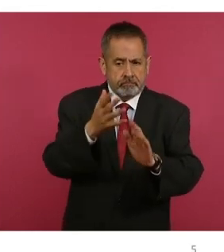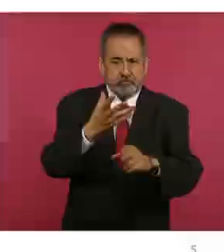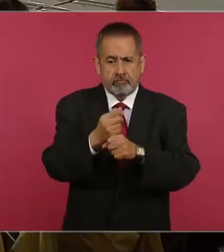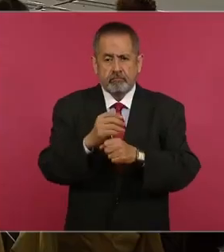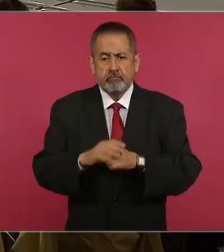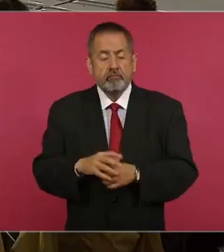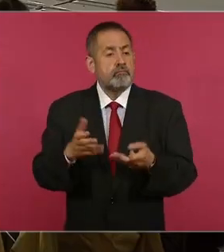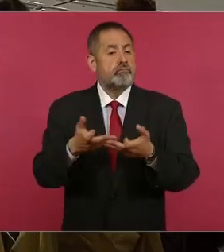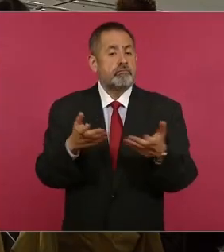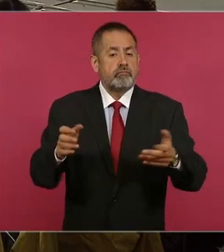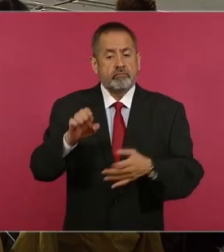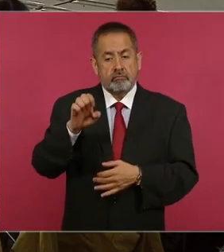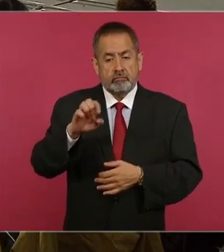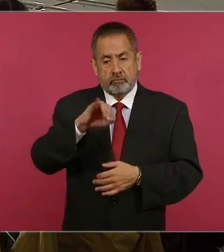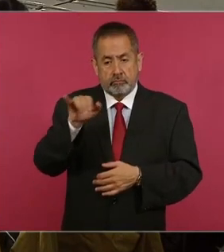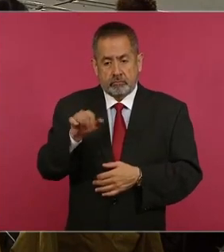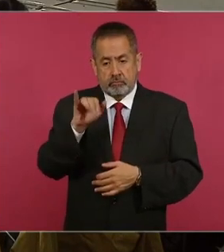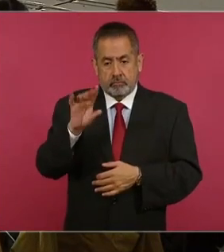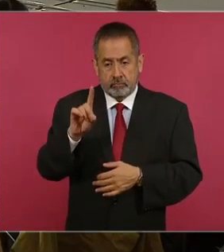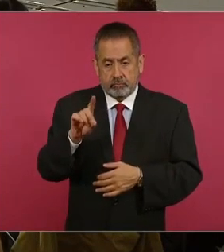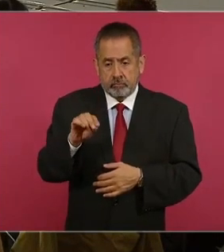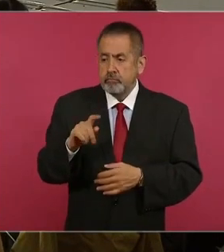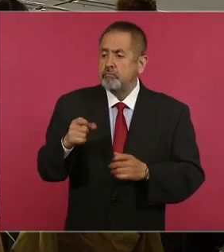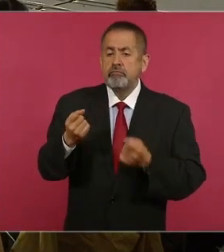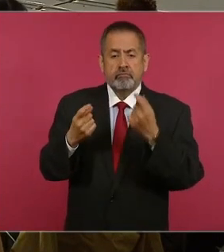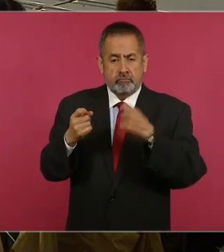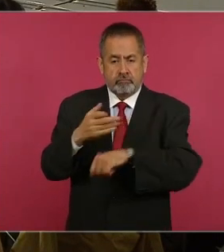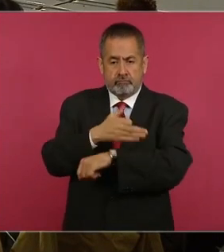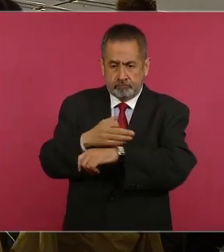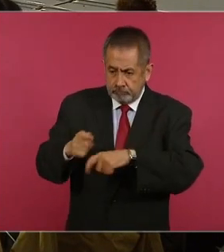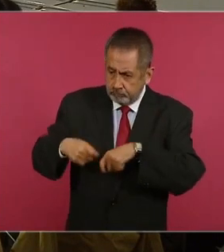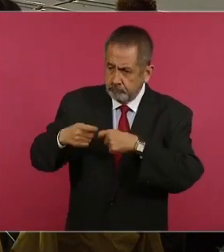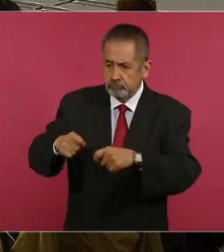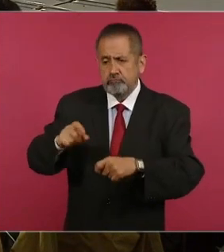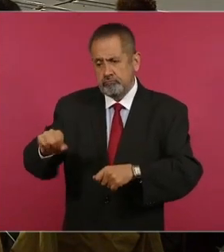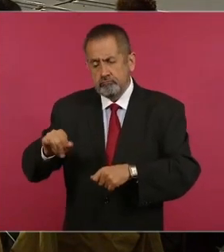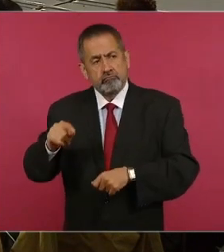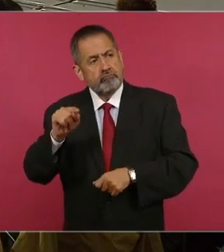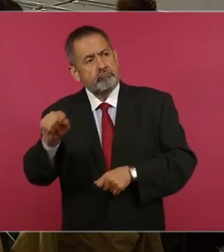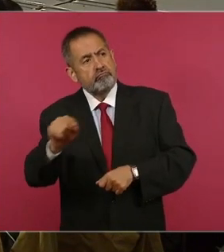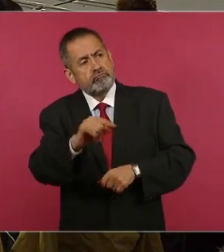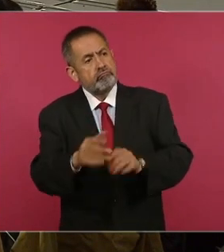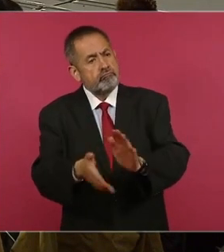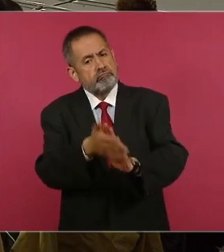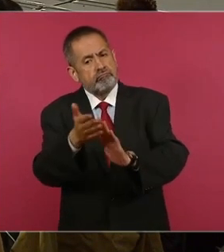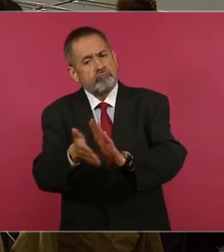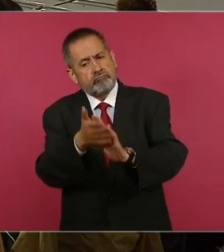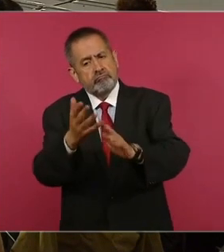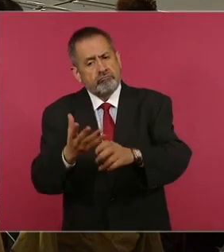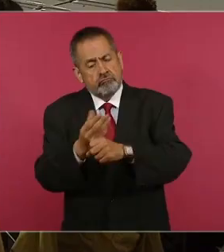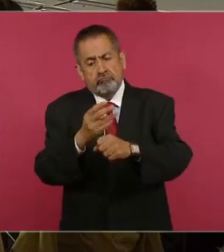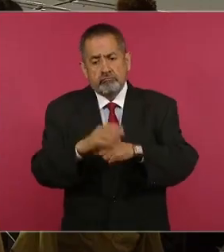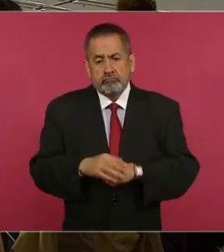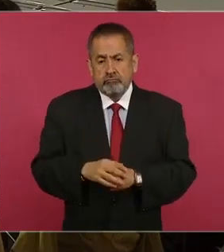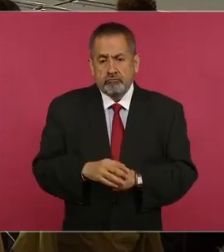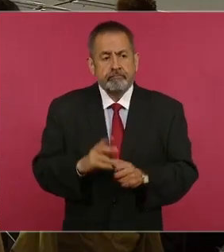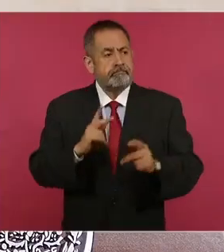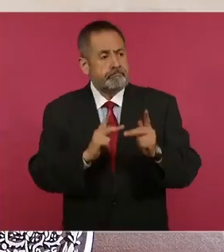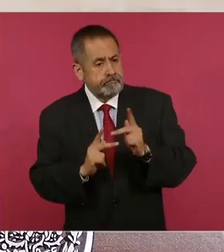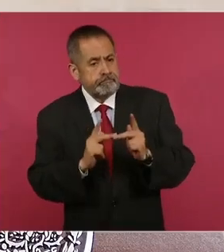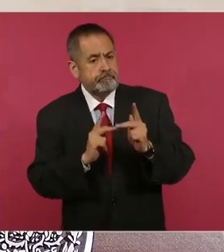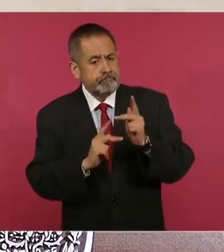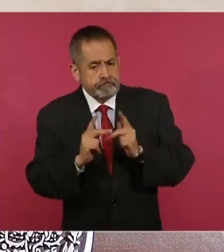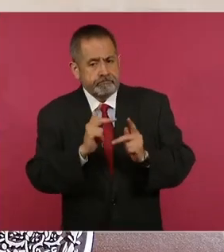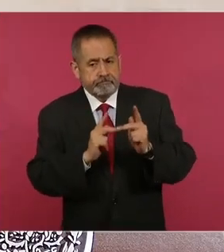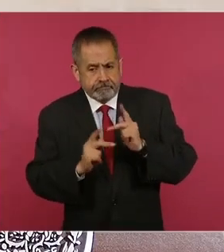terrenos ejidales, las familias están construyendo sus viviendas. También se pueden sacar cuantos créditos necesite la familia,